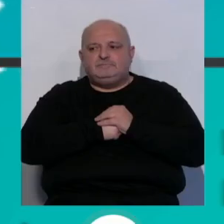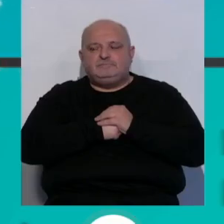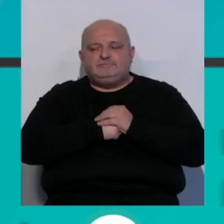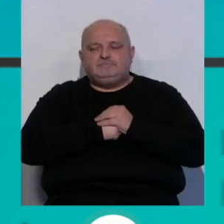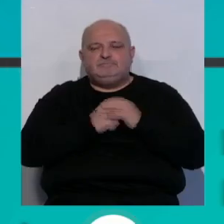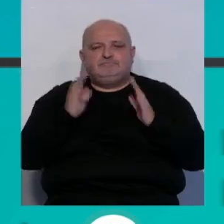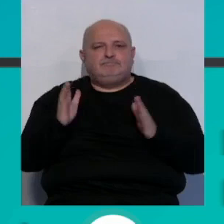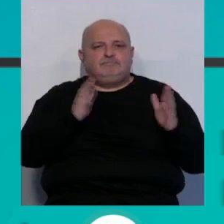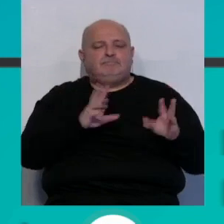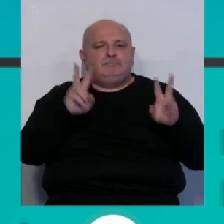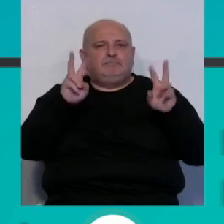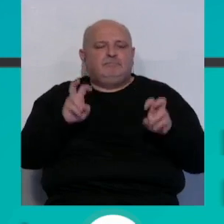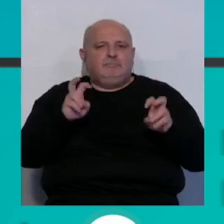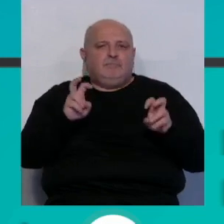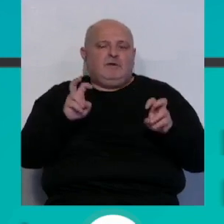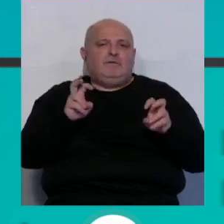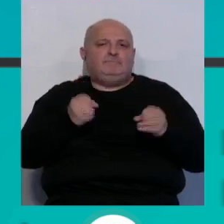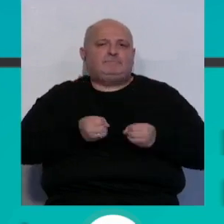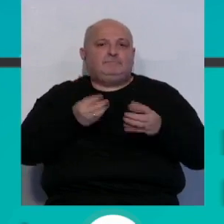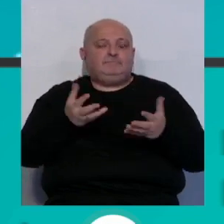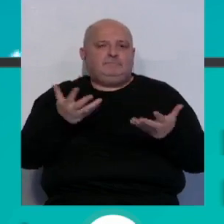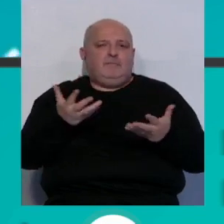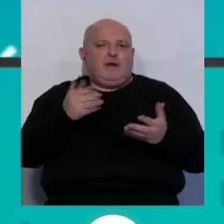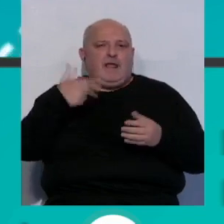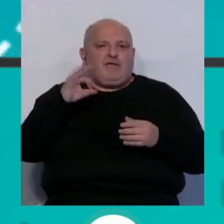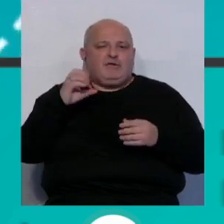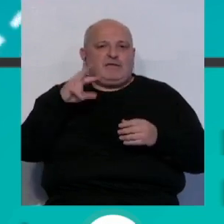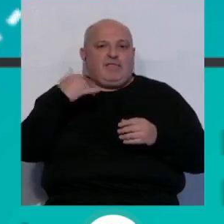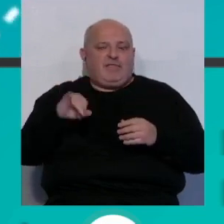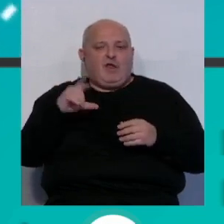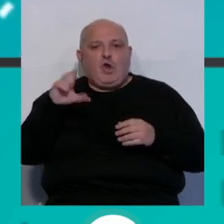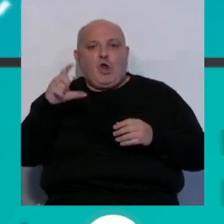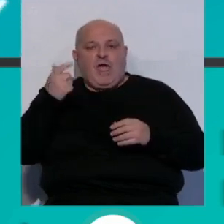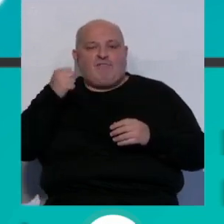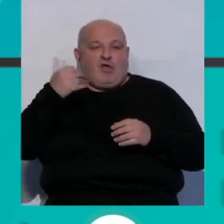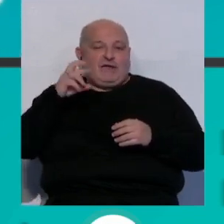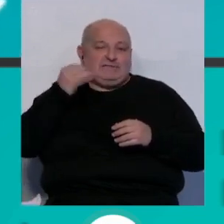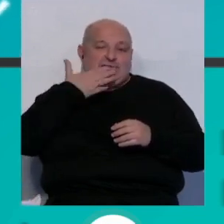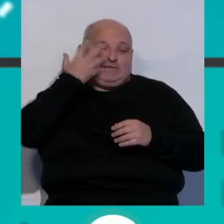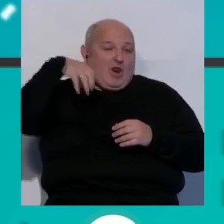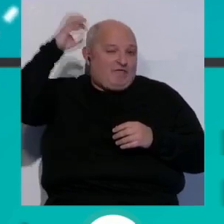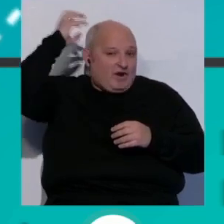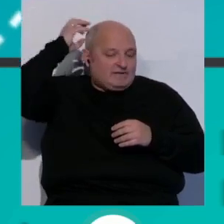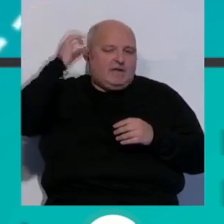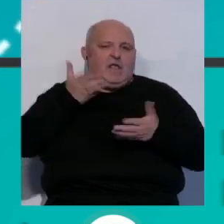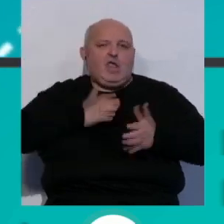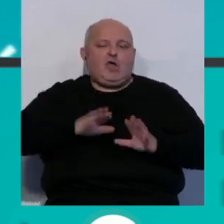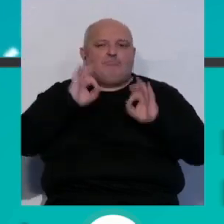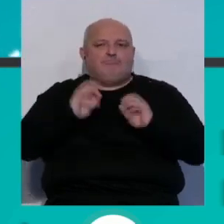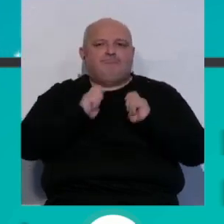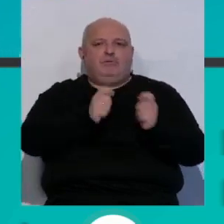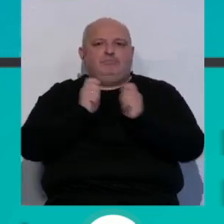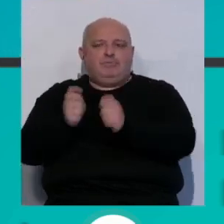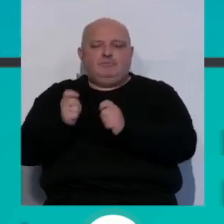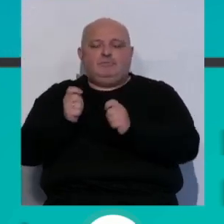Y seguimos hablándoles de distinciones porque Alejandro Sanz y Lola Flores serán los próximos hijos predilectos de la